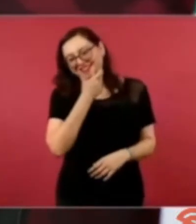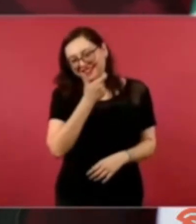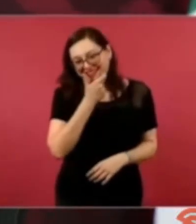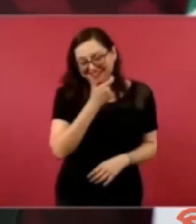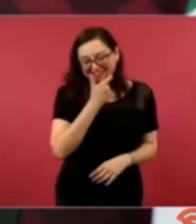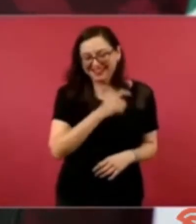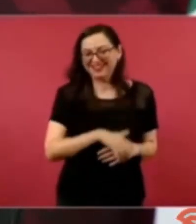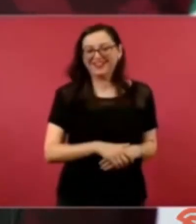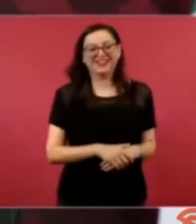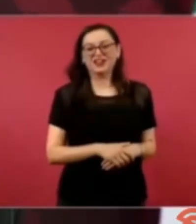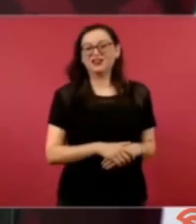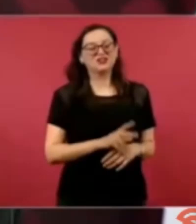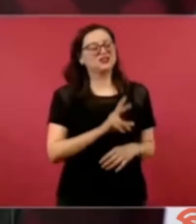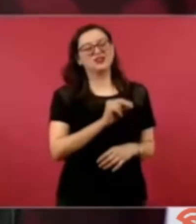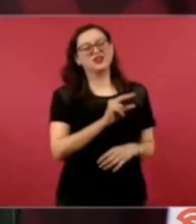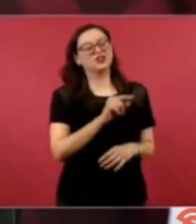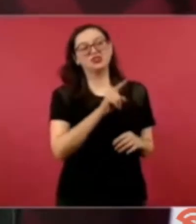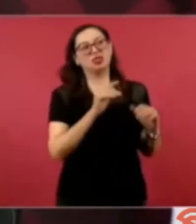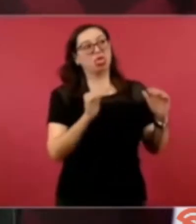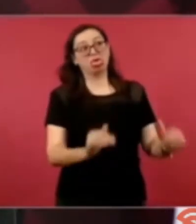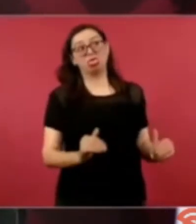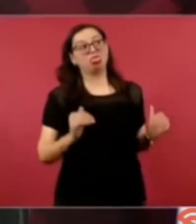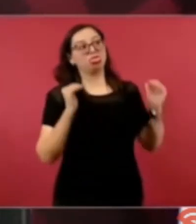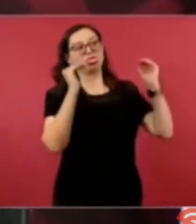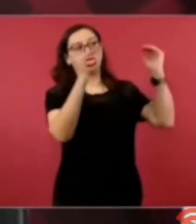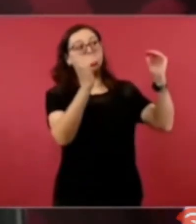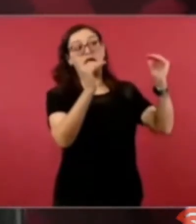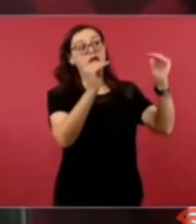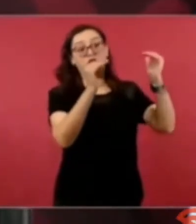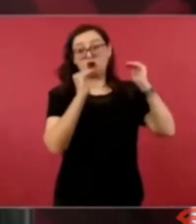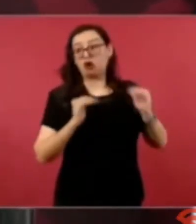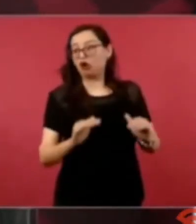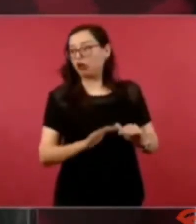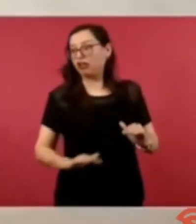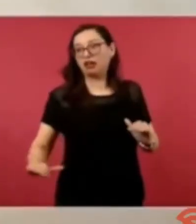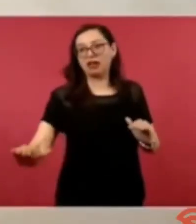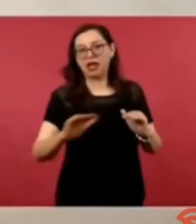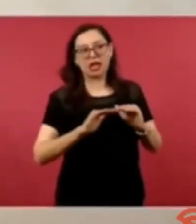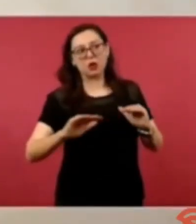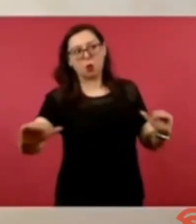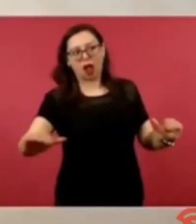no queremos que des para más queremos que des para esto nada más